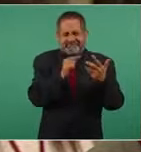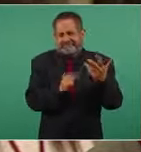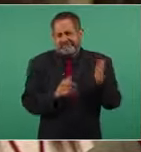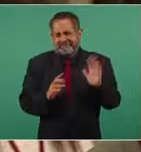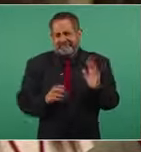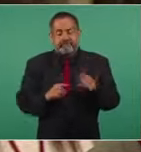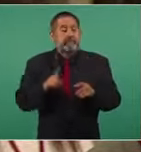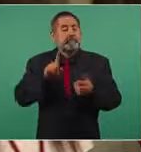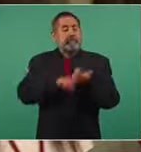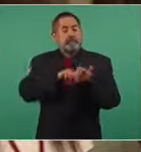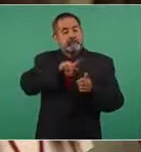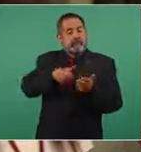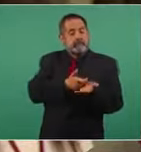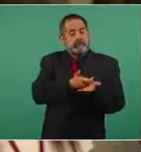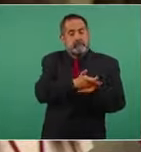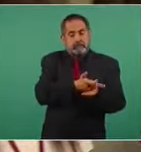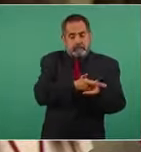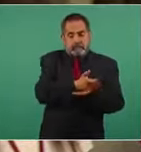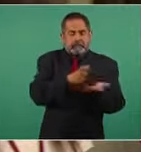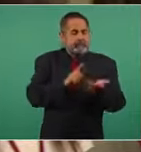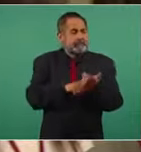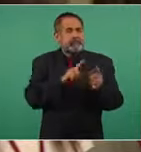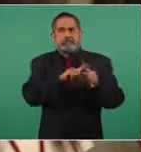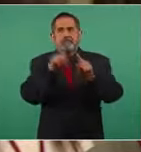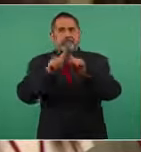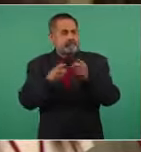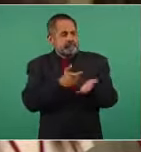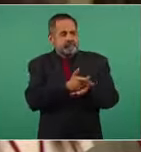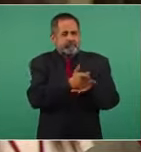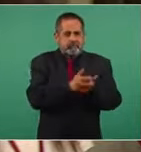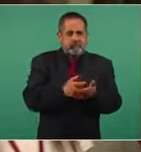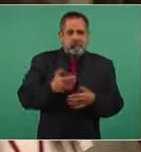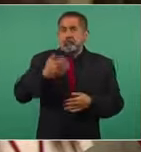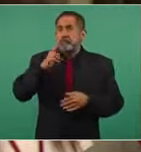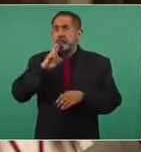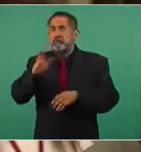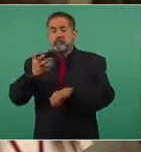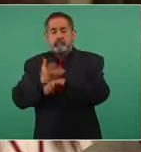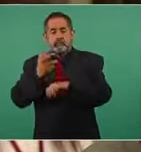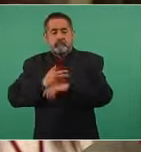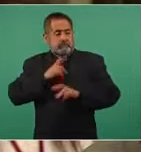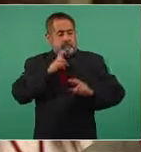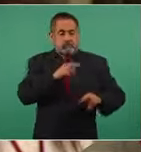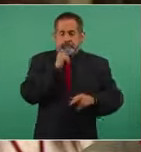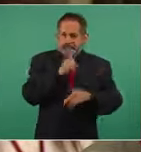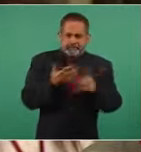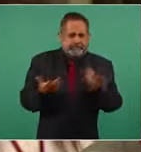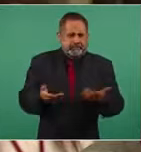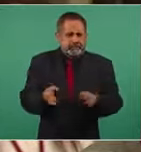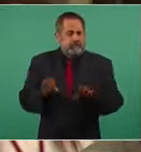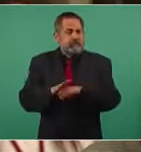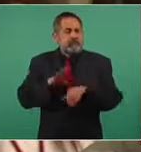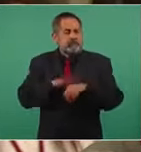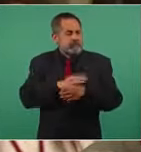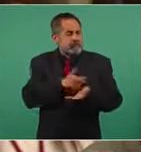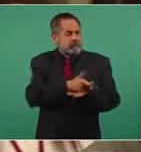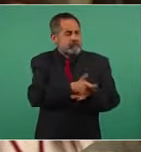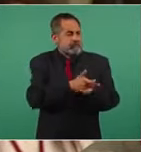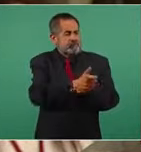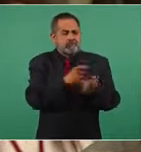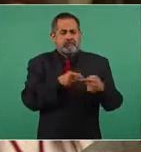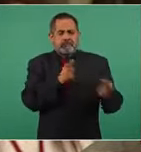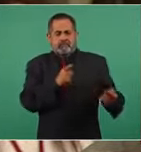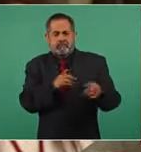han sido financiadas por la usaid por la net que no ha respondido al gobierno de Estados Unidos a la fecha porque está financiando a los